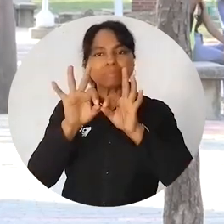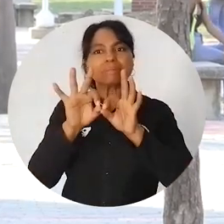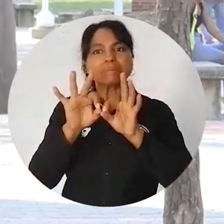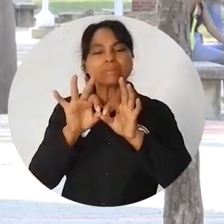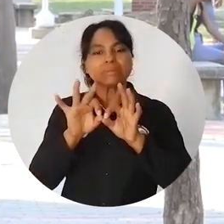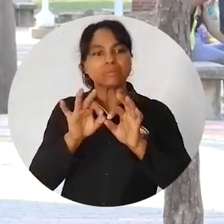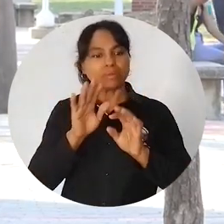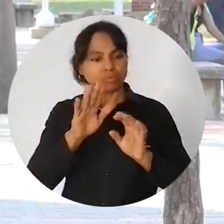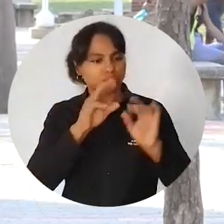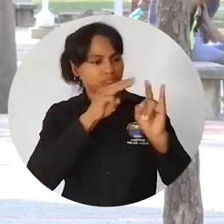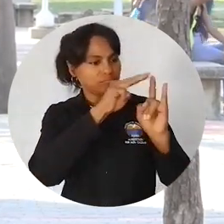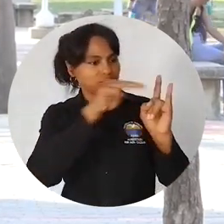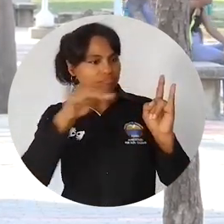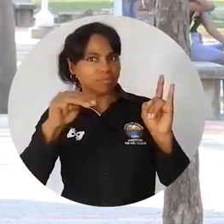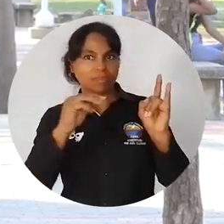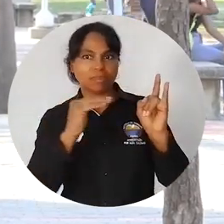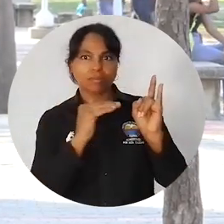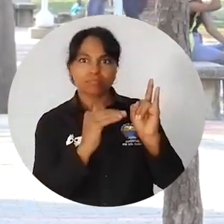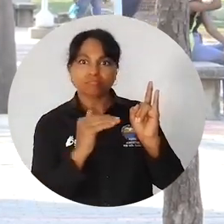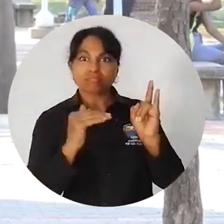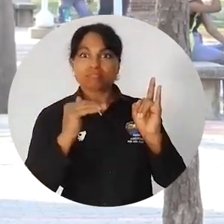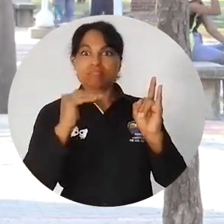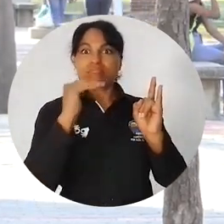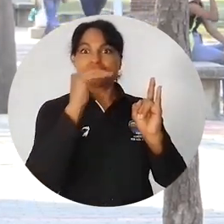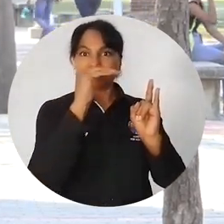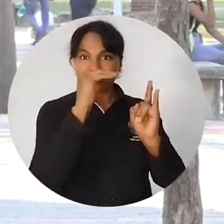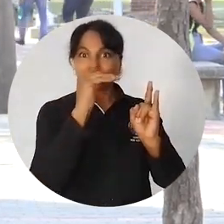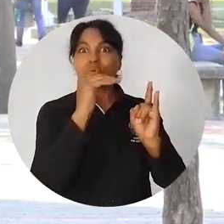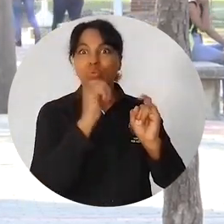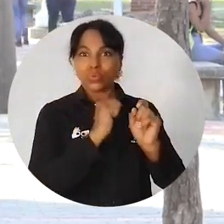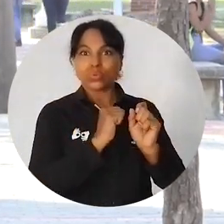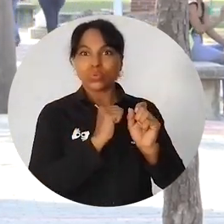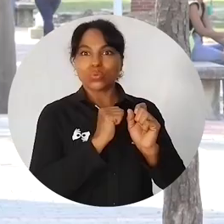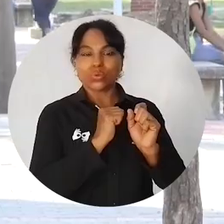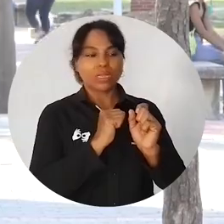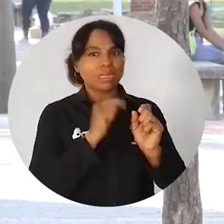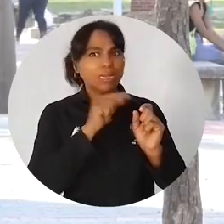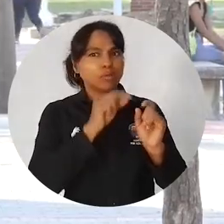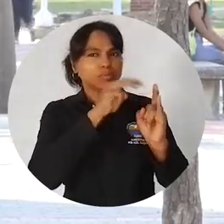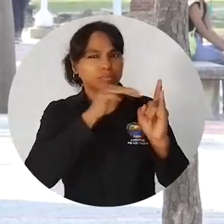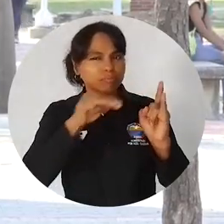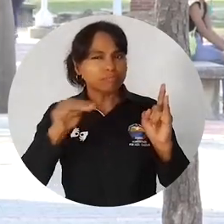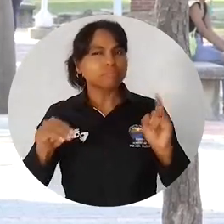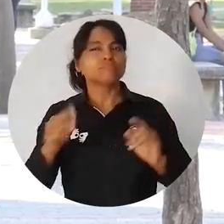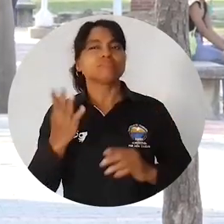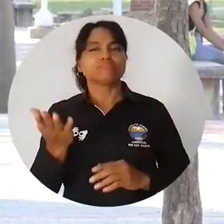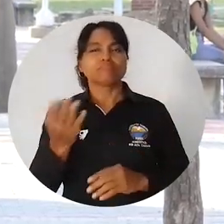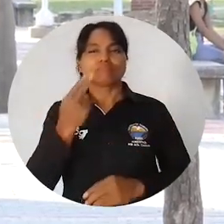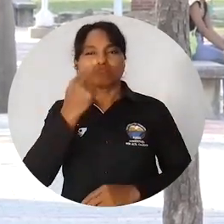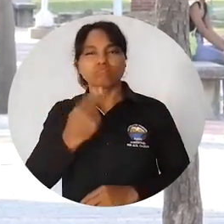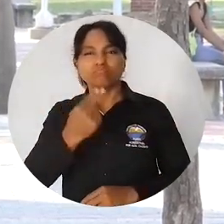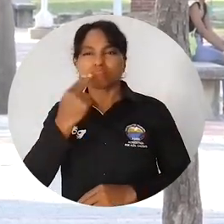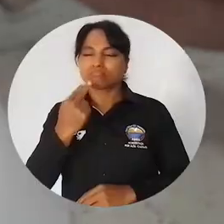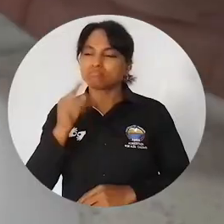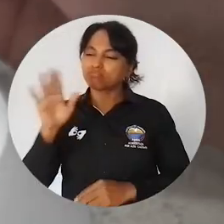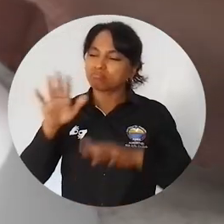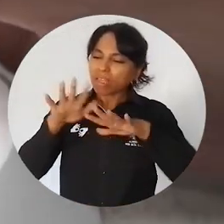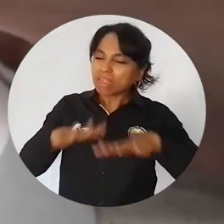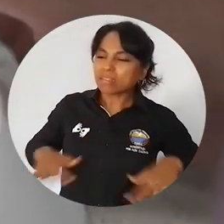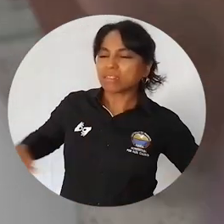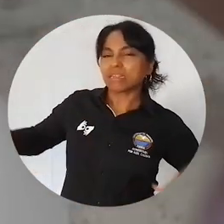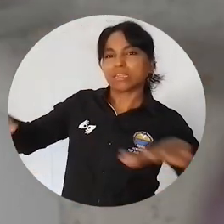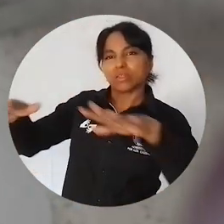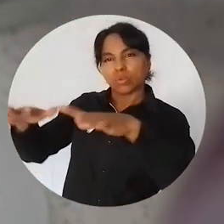al posicionamiento que esto le proporciona a la universidad, ya que al ser una universidad comprometida con el territorio, le